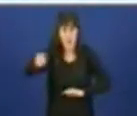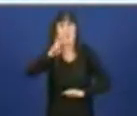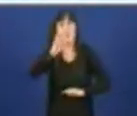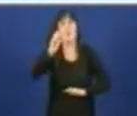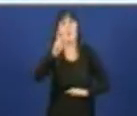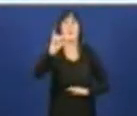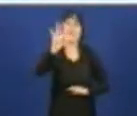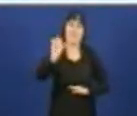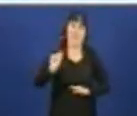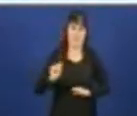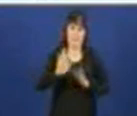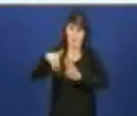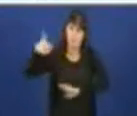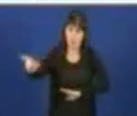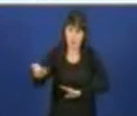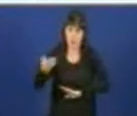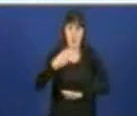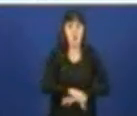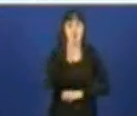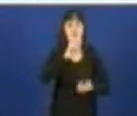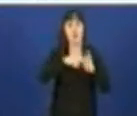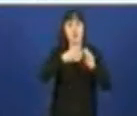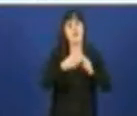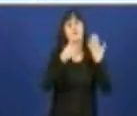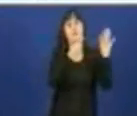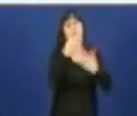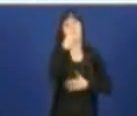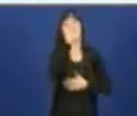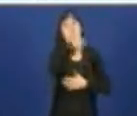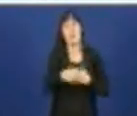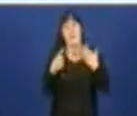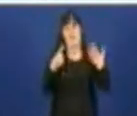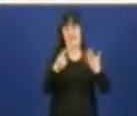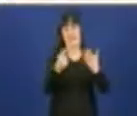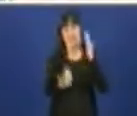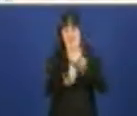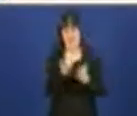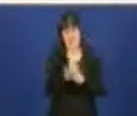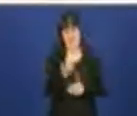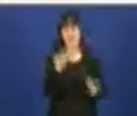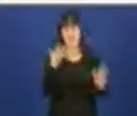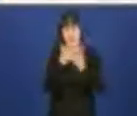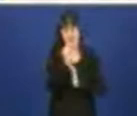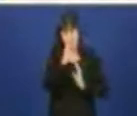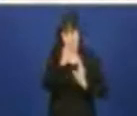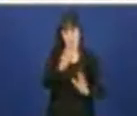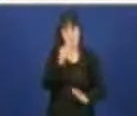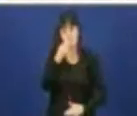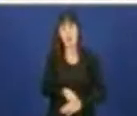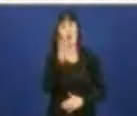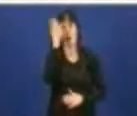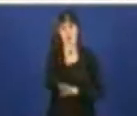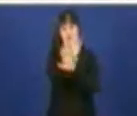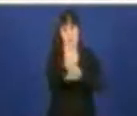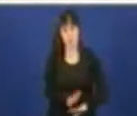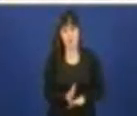quedou en 64,6 días. O mellor dato dos 10 últimos anos. E, por